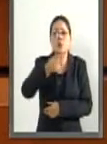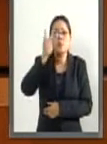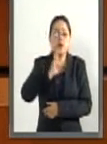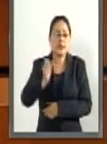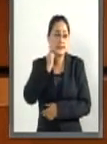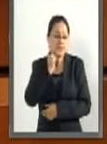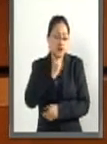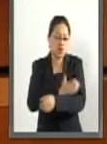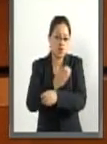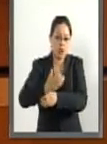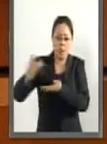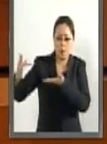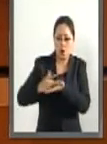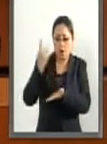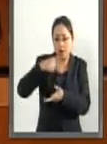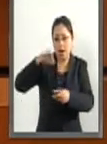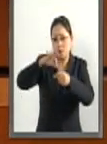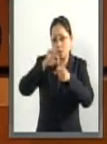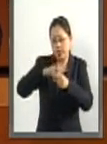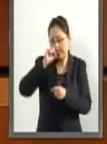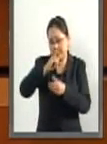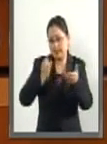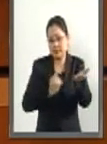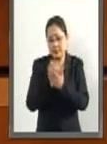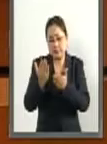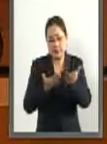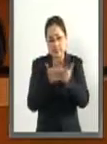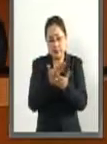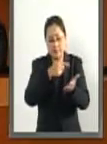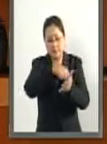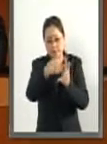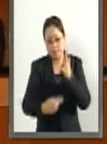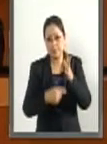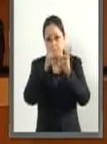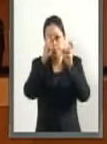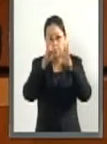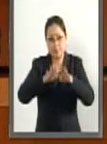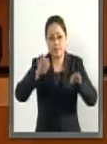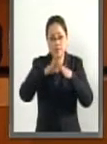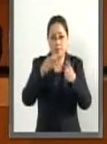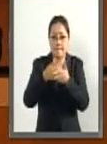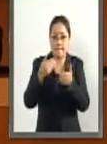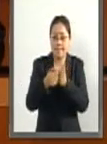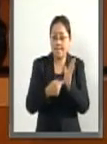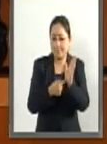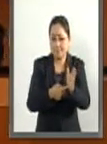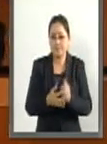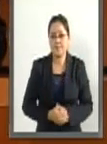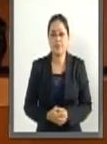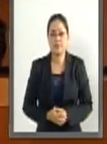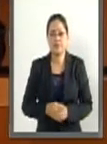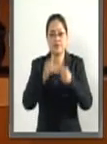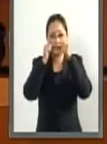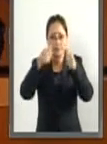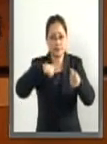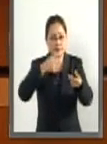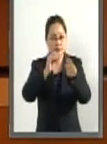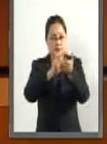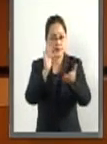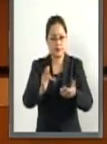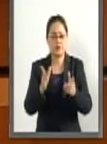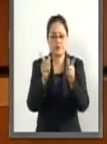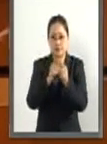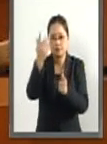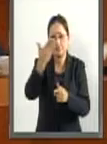ustedes, compañeros, para respaldar este y todos los importantes temas que se presentan en estos dictámenes. Por su atención, muchas gracias.